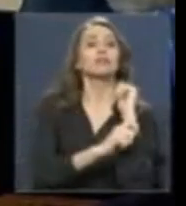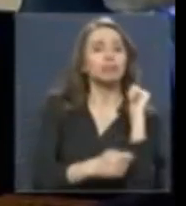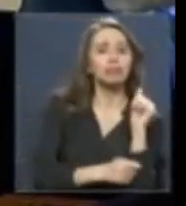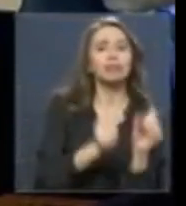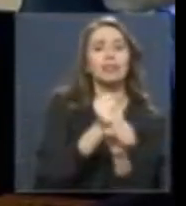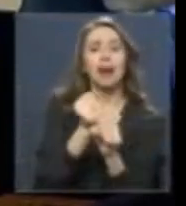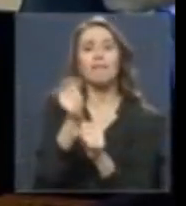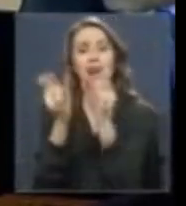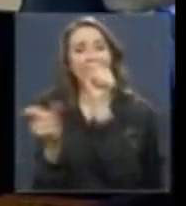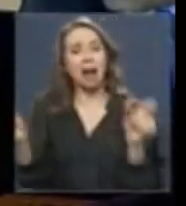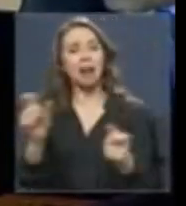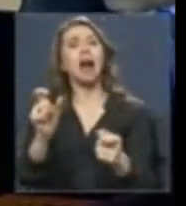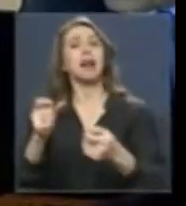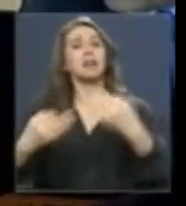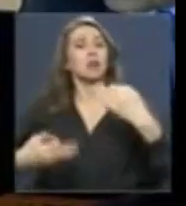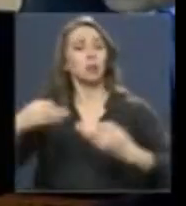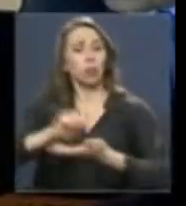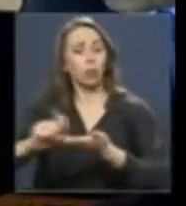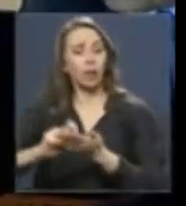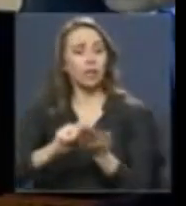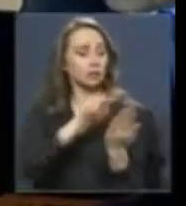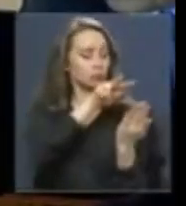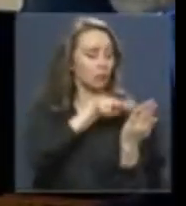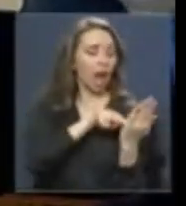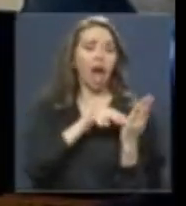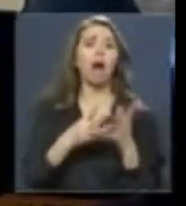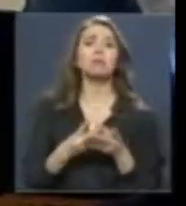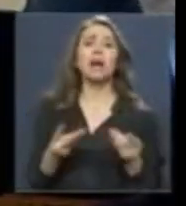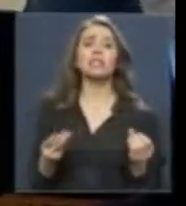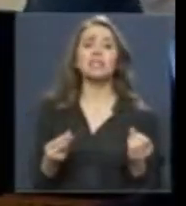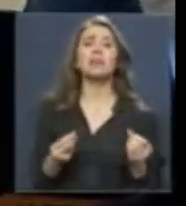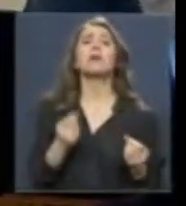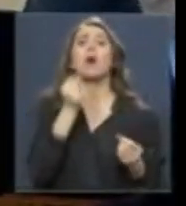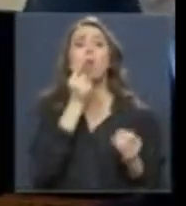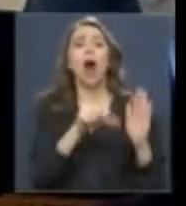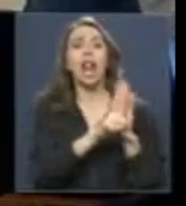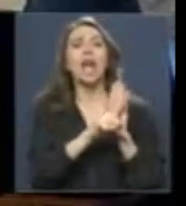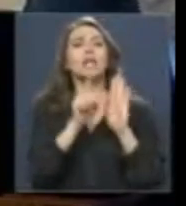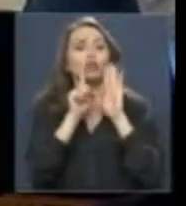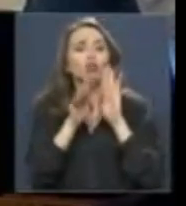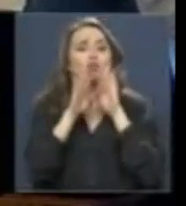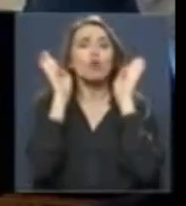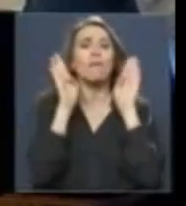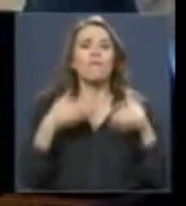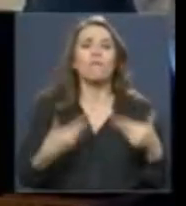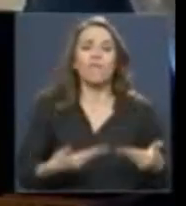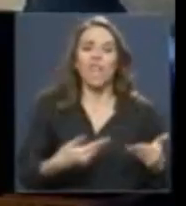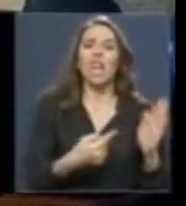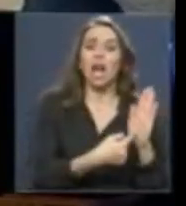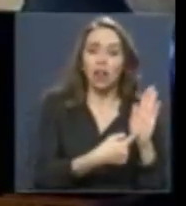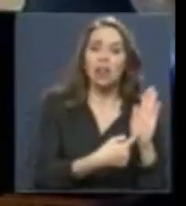simpleza, certeza de cuáles son normas vigentes, de cuáles son normas que han